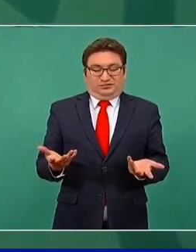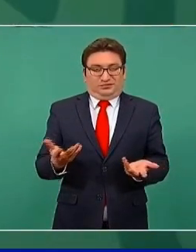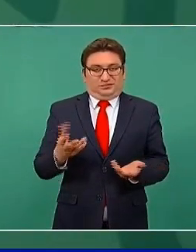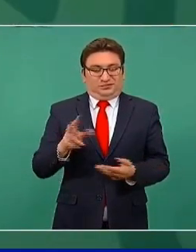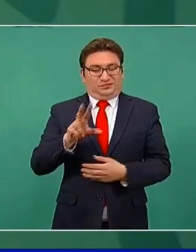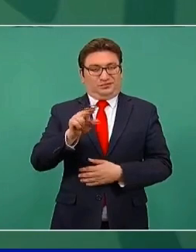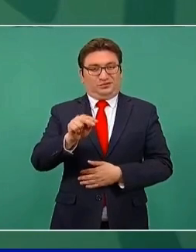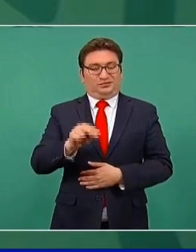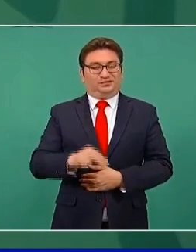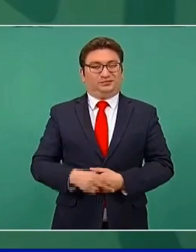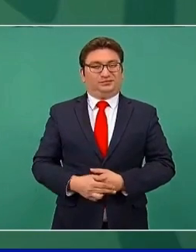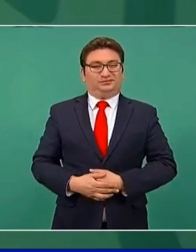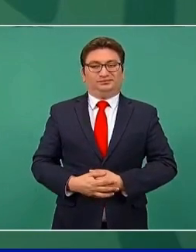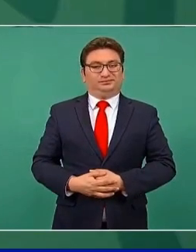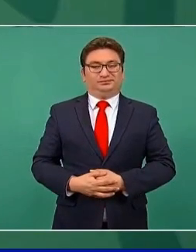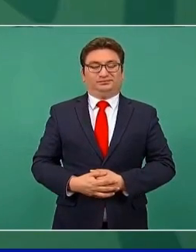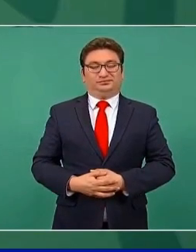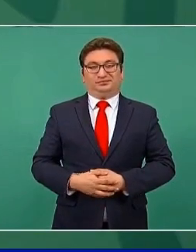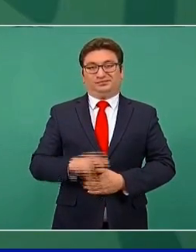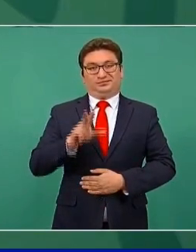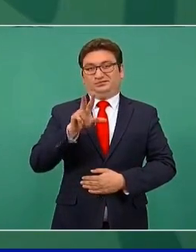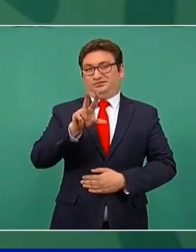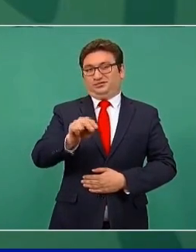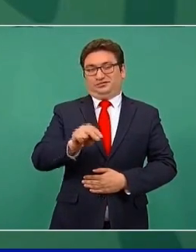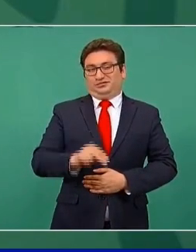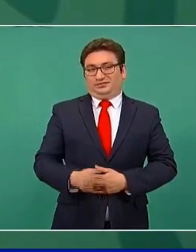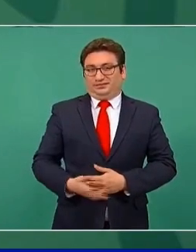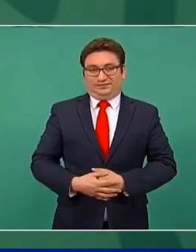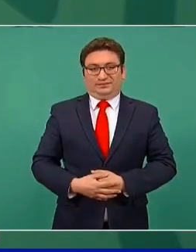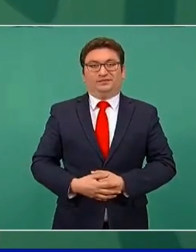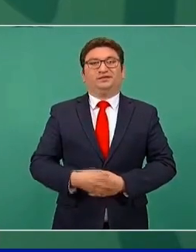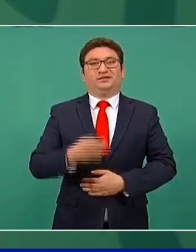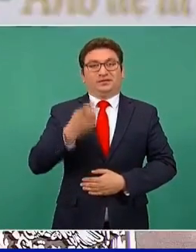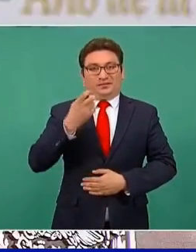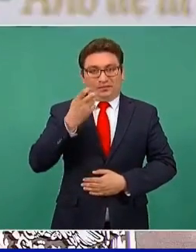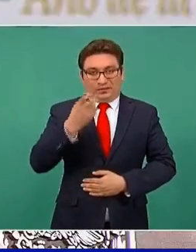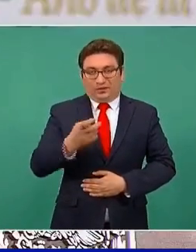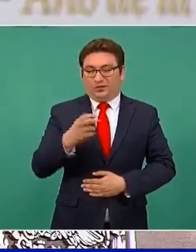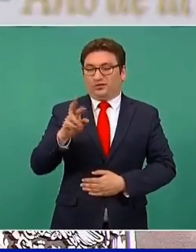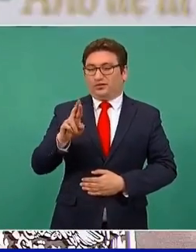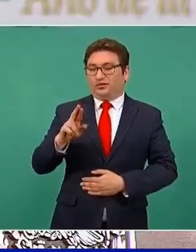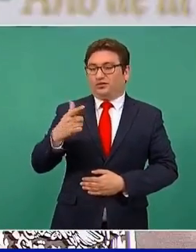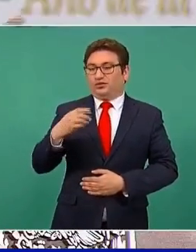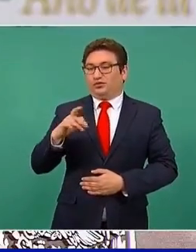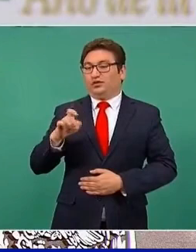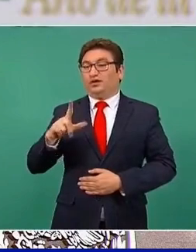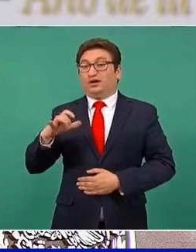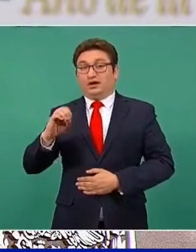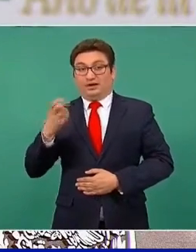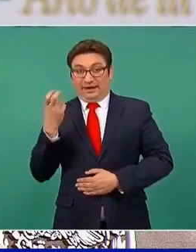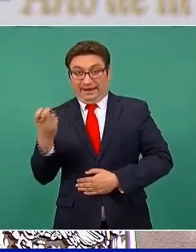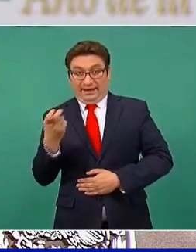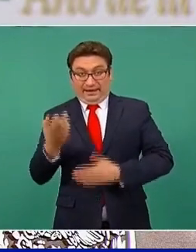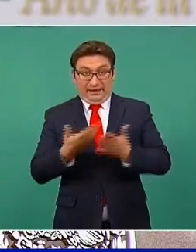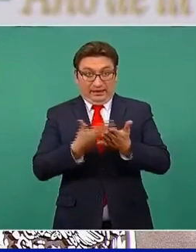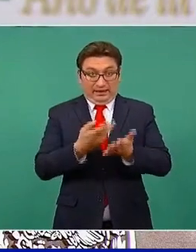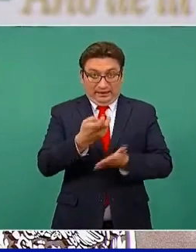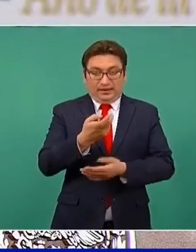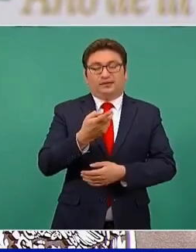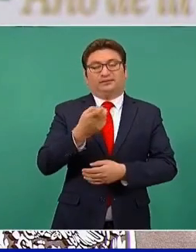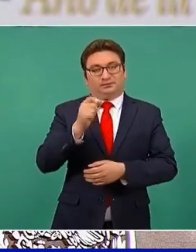No, no. Entonces, el planteamiento de Rogelio va en ese sentido